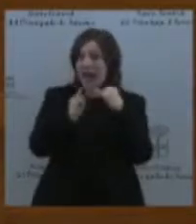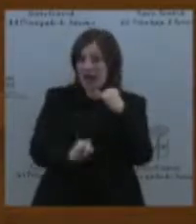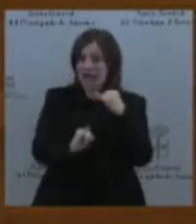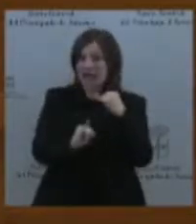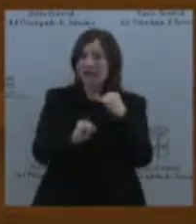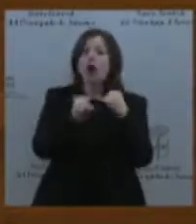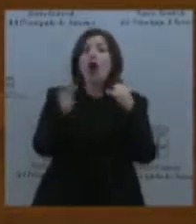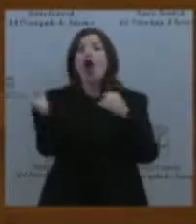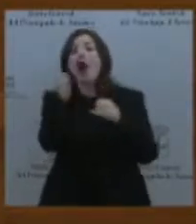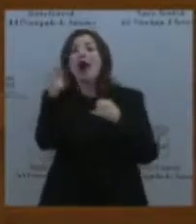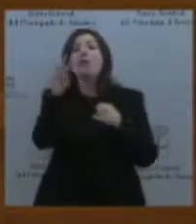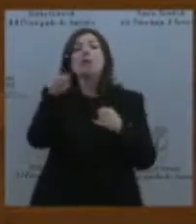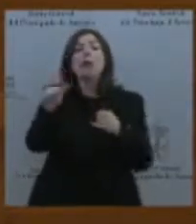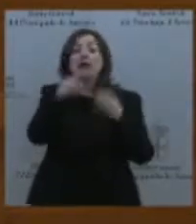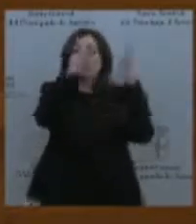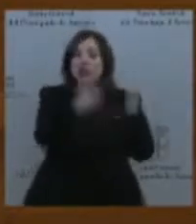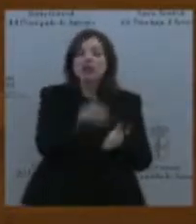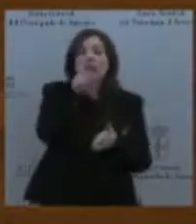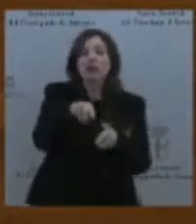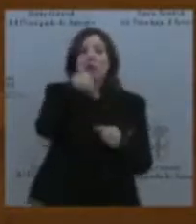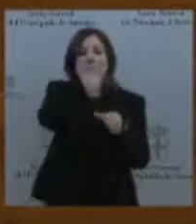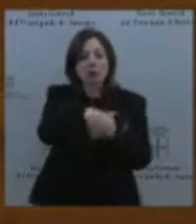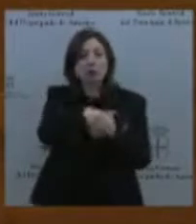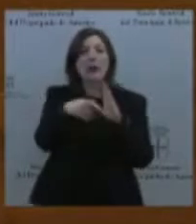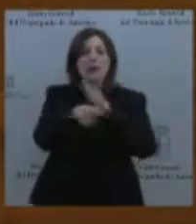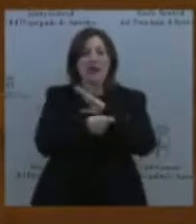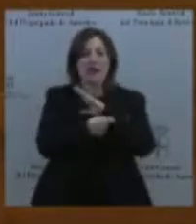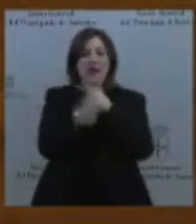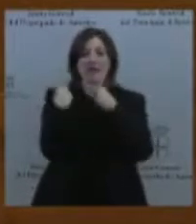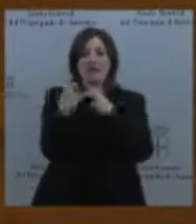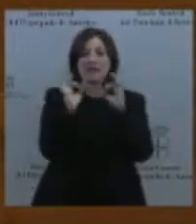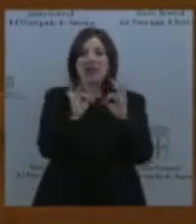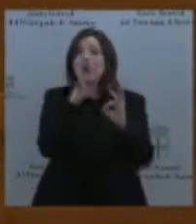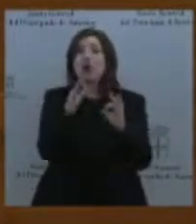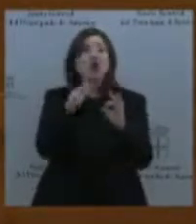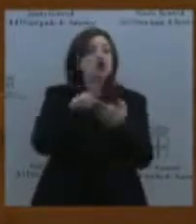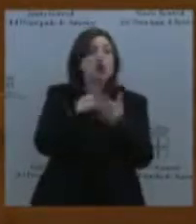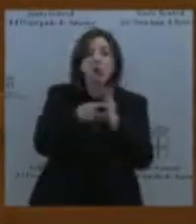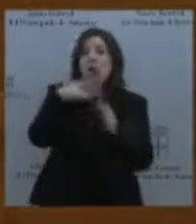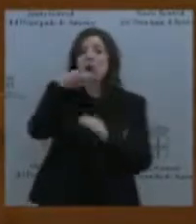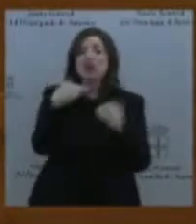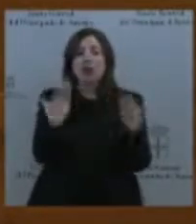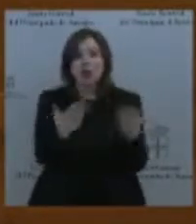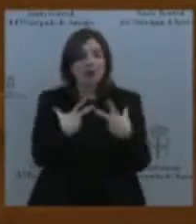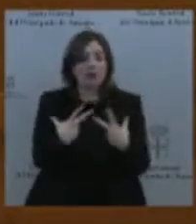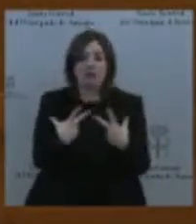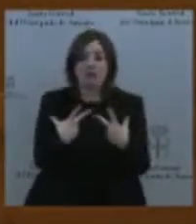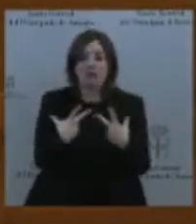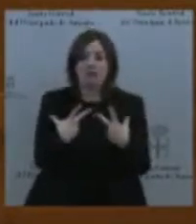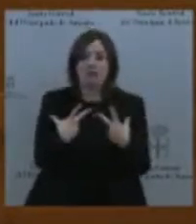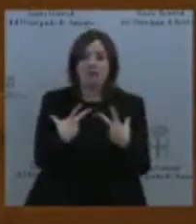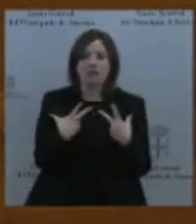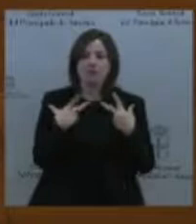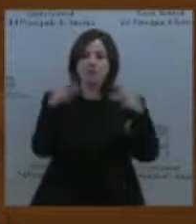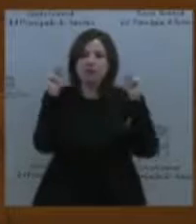fiscal. Porque la única forma, evidentemente, de resolver esta situación es acabar con las insultantes ganancias del oligopolio eléctrico